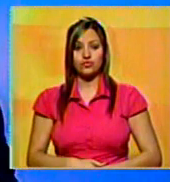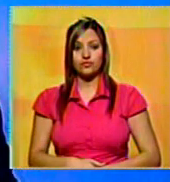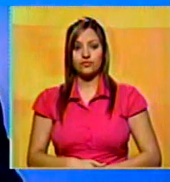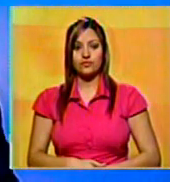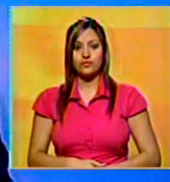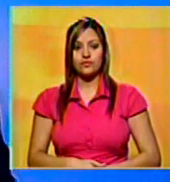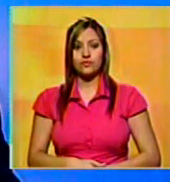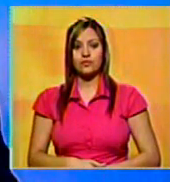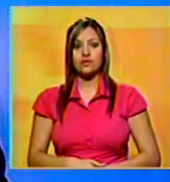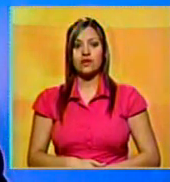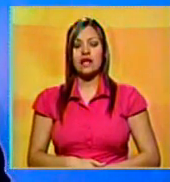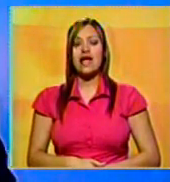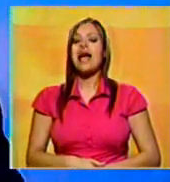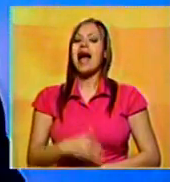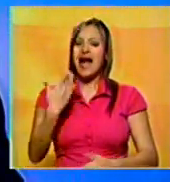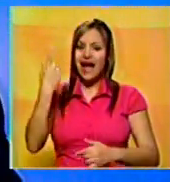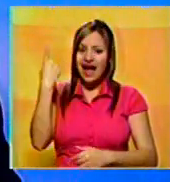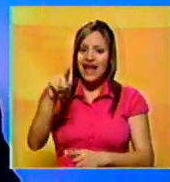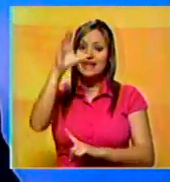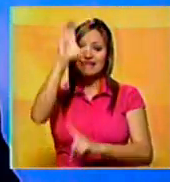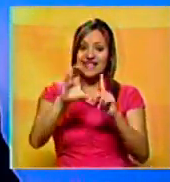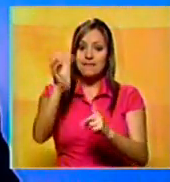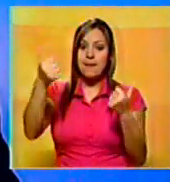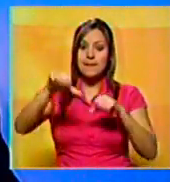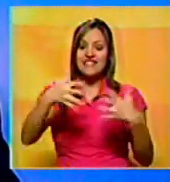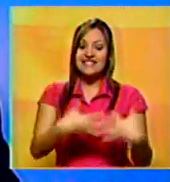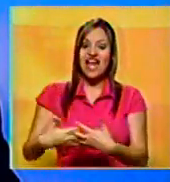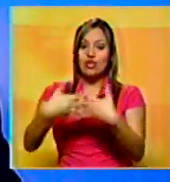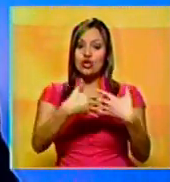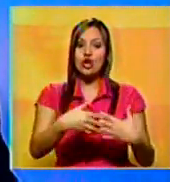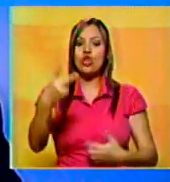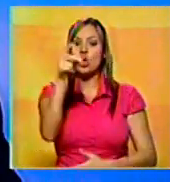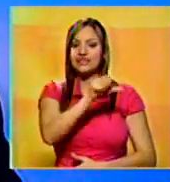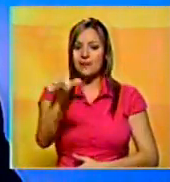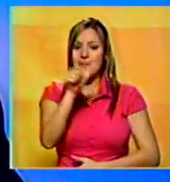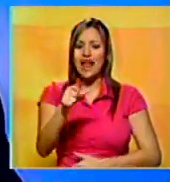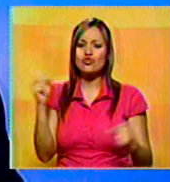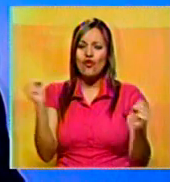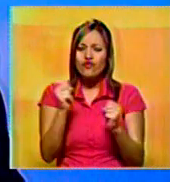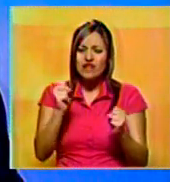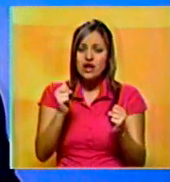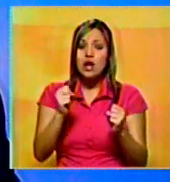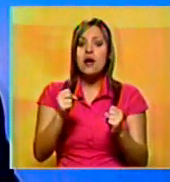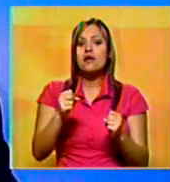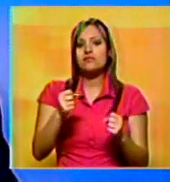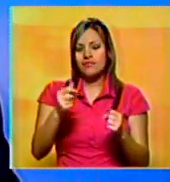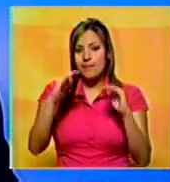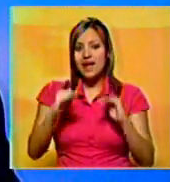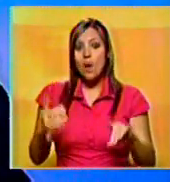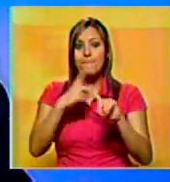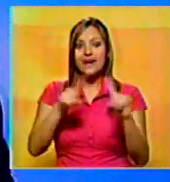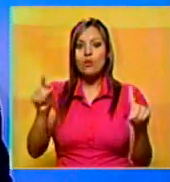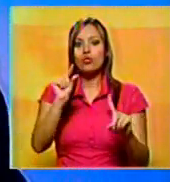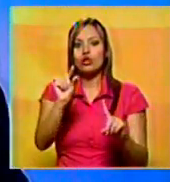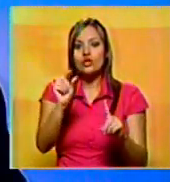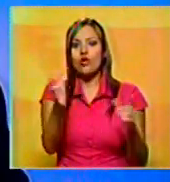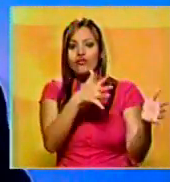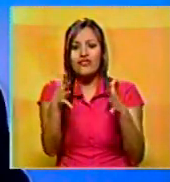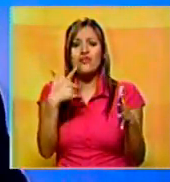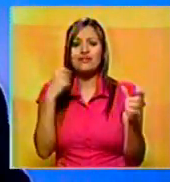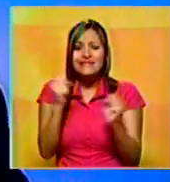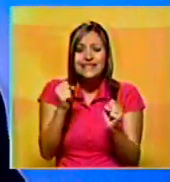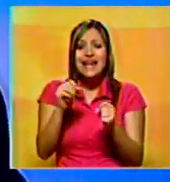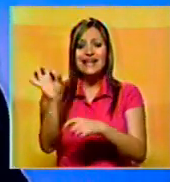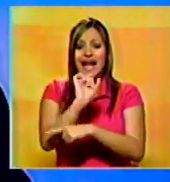Y en el vórtice polar que afectó a Estados Unidos por dos semanas abandonó la región, pero quedaron sus secuelas. Ríos congelados, carros